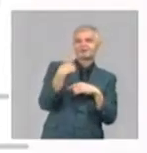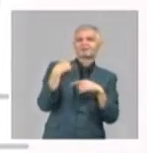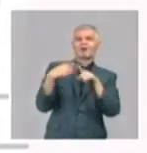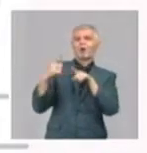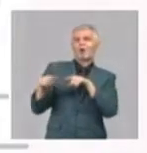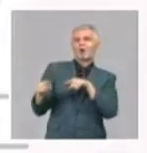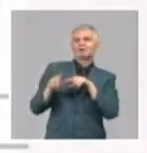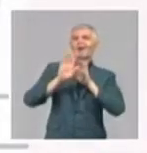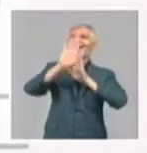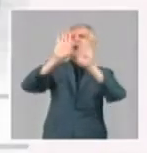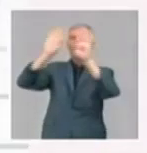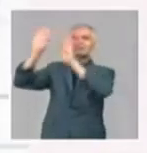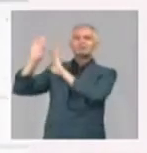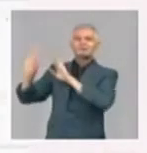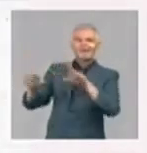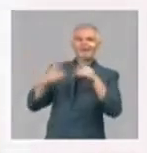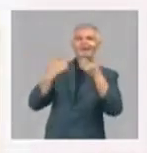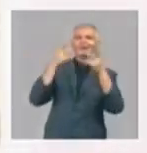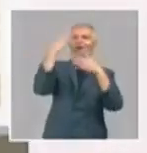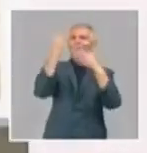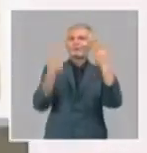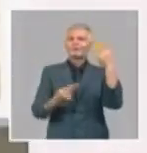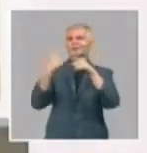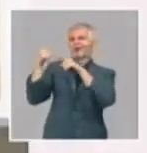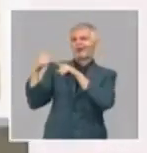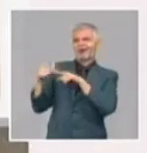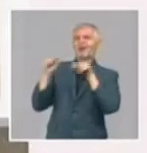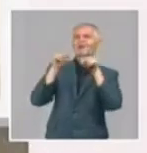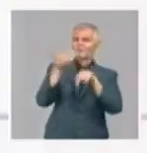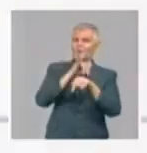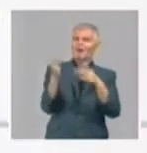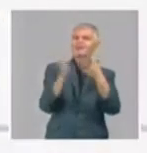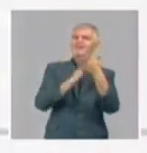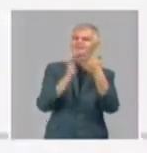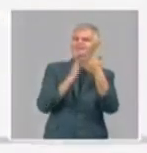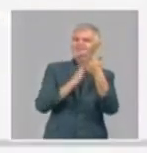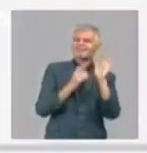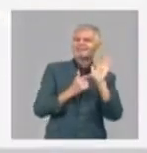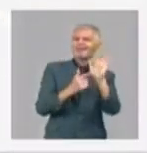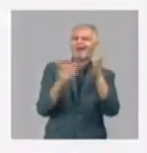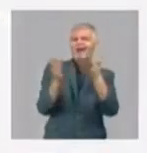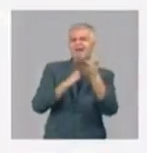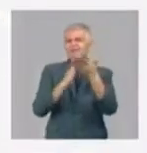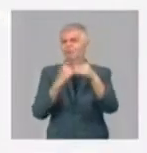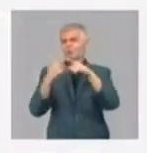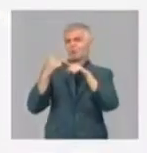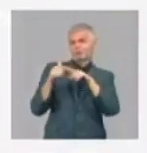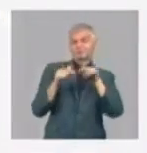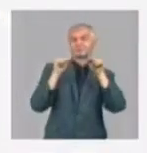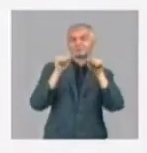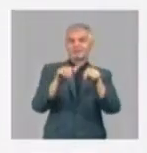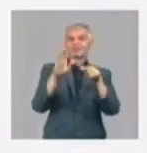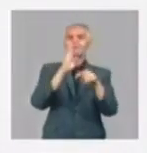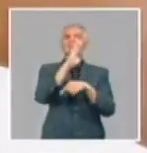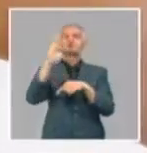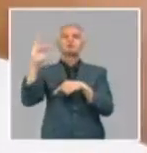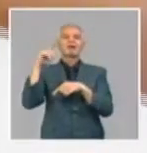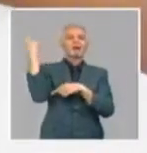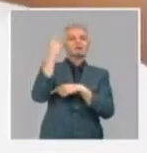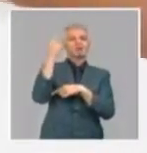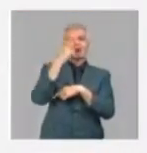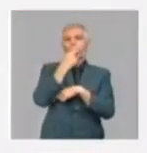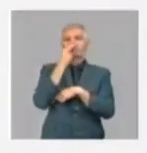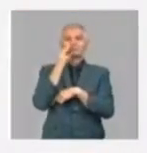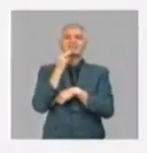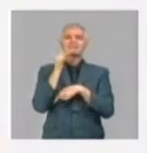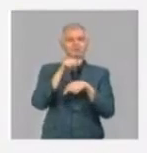galerías virtuales, los museos online y las presentaciones de revistas como librístula de la Biblioteca Nacional José Martí. El arte, ante